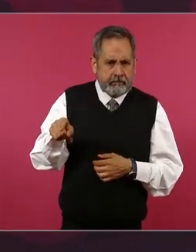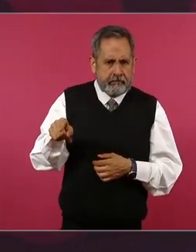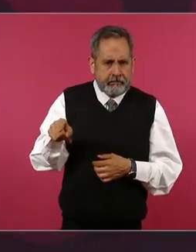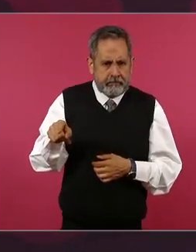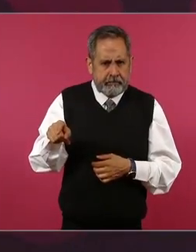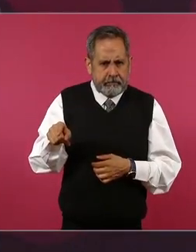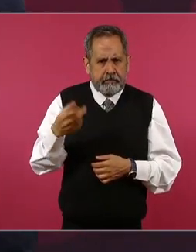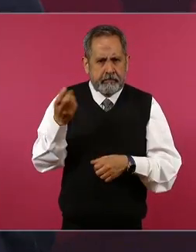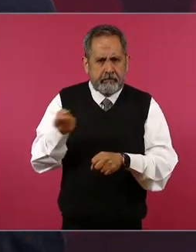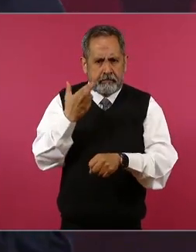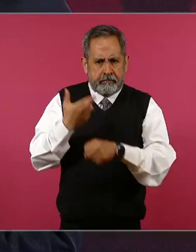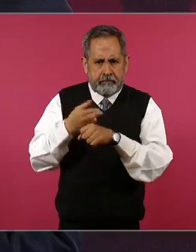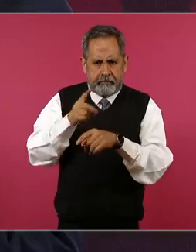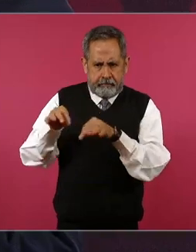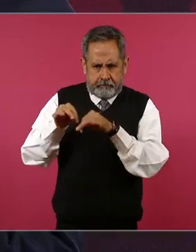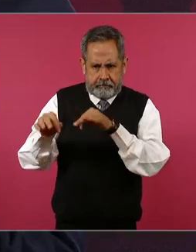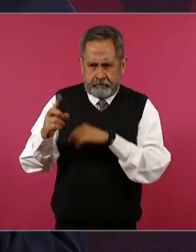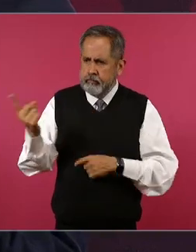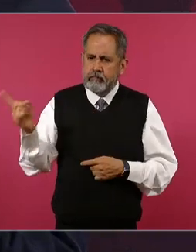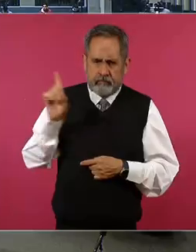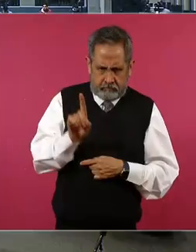el secretario del trabajo